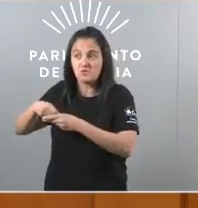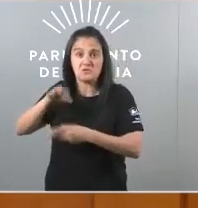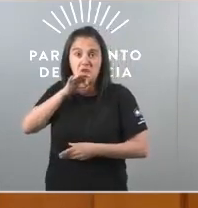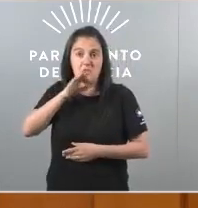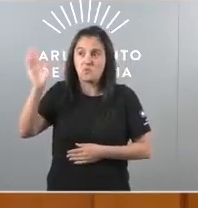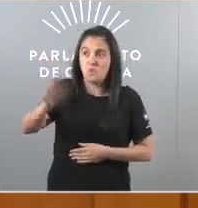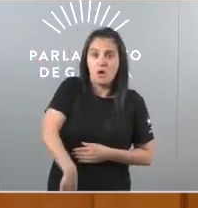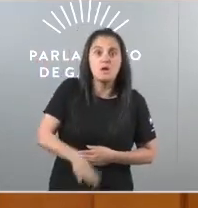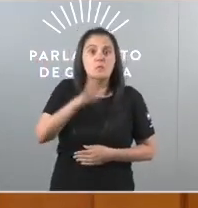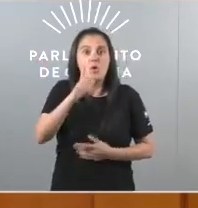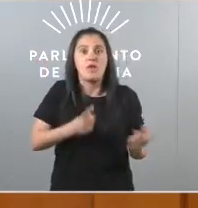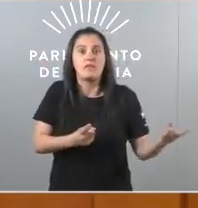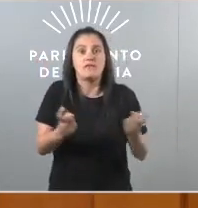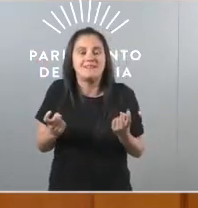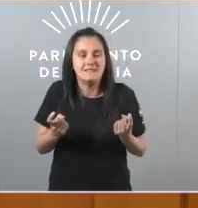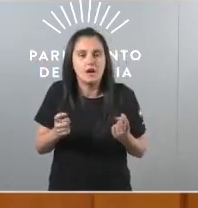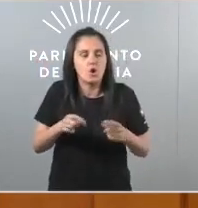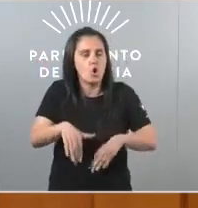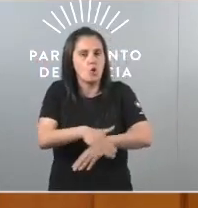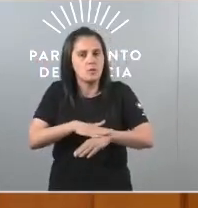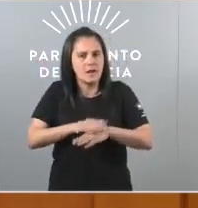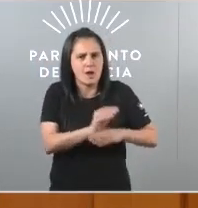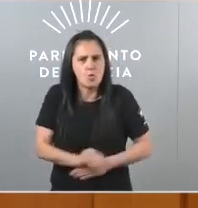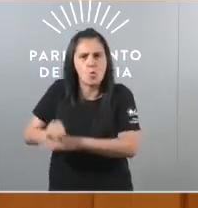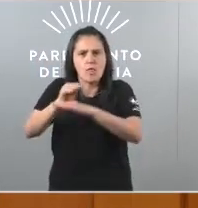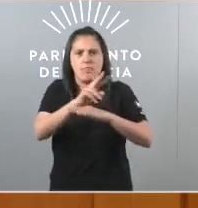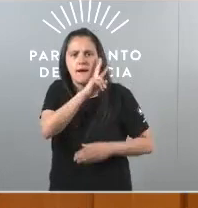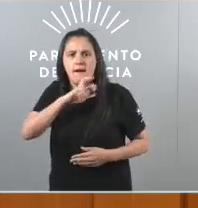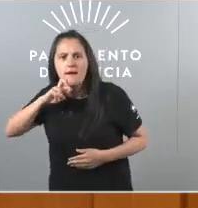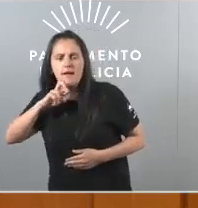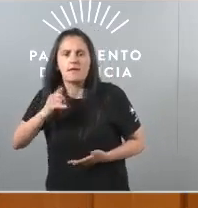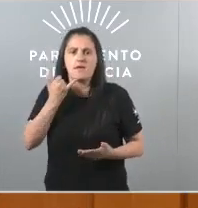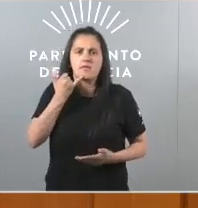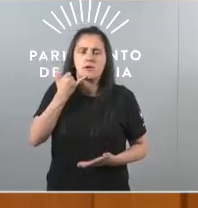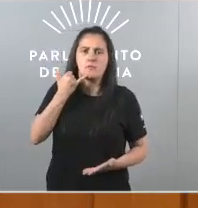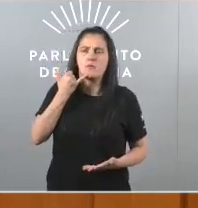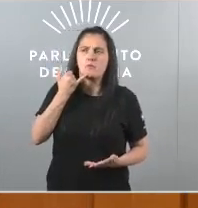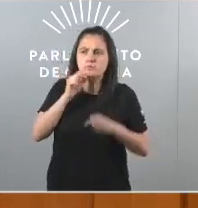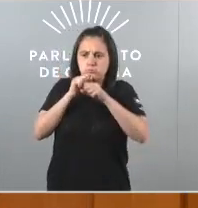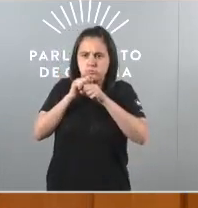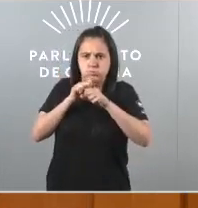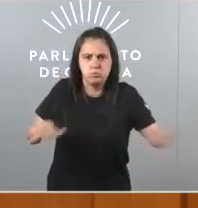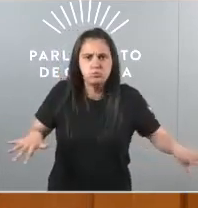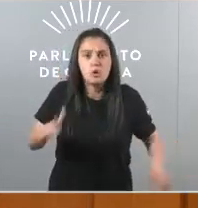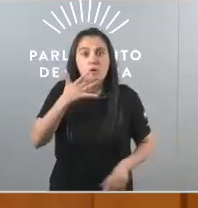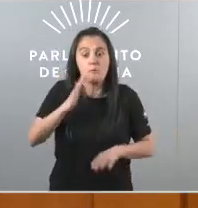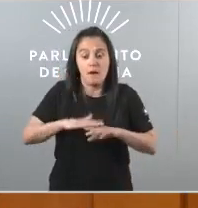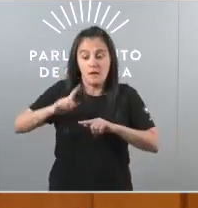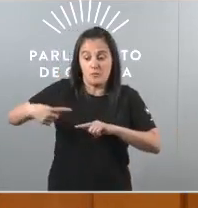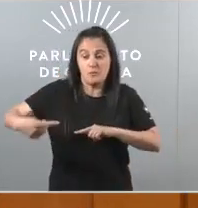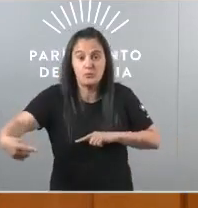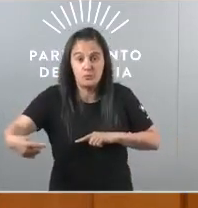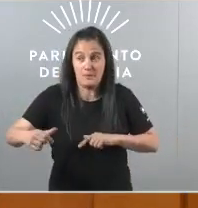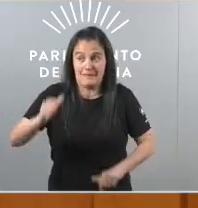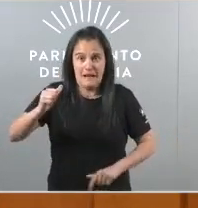precisamos un goberno que coide o idioma e garanta o seu conhecemento para que as eracións que veñen